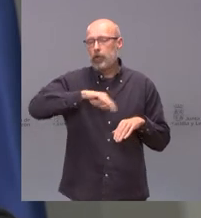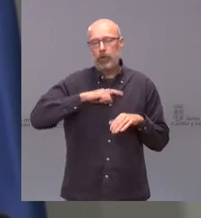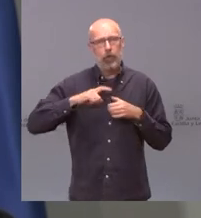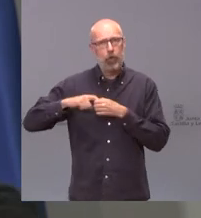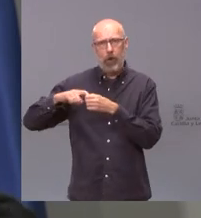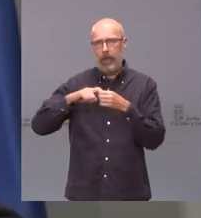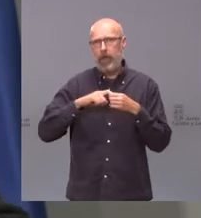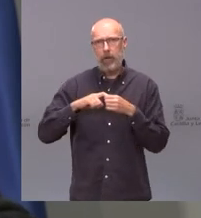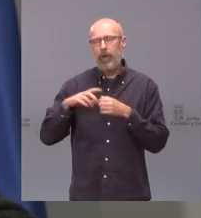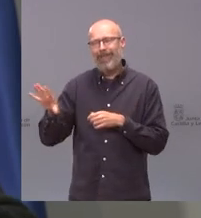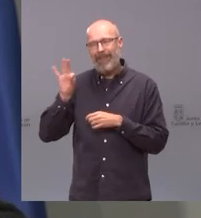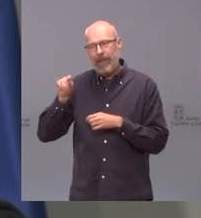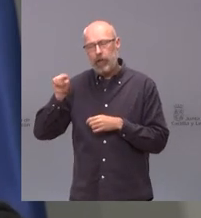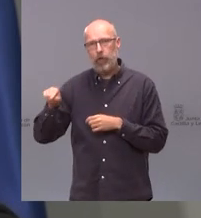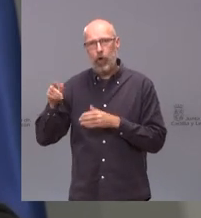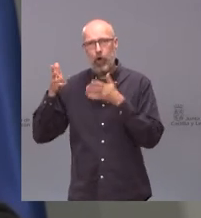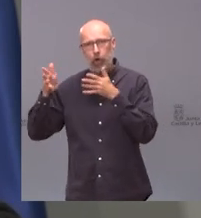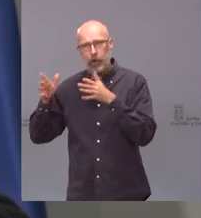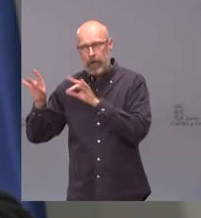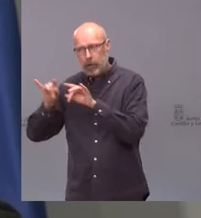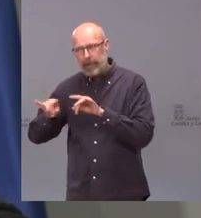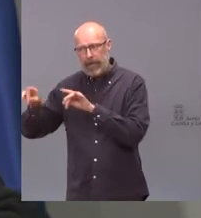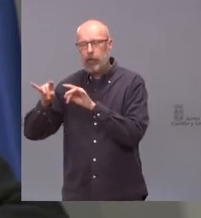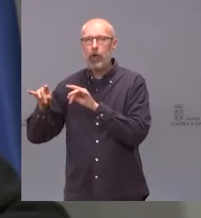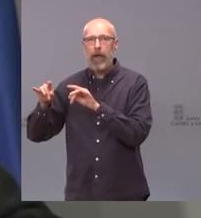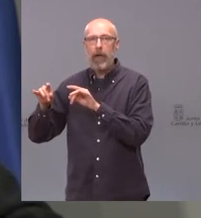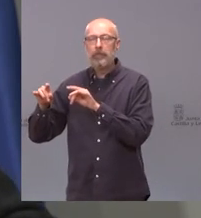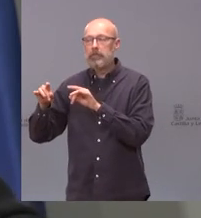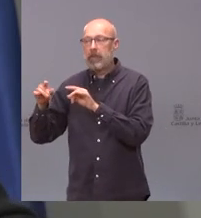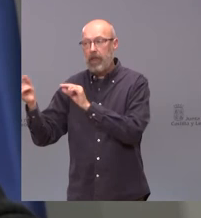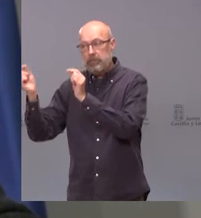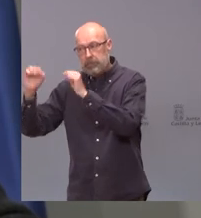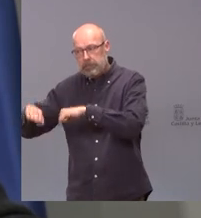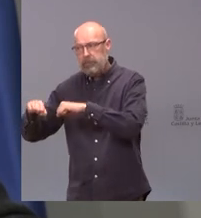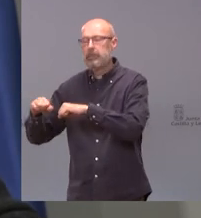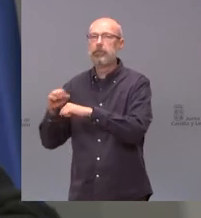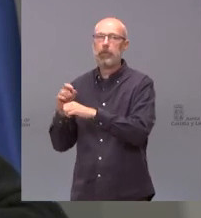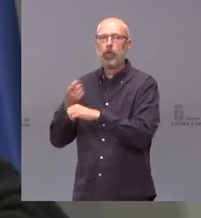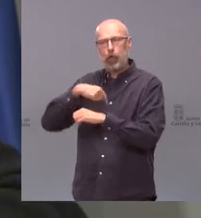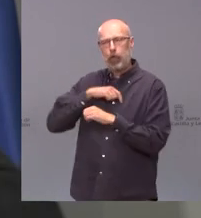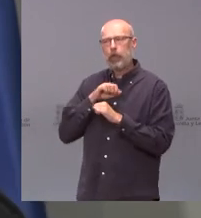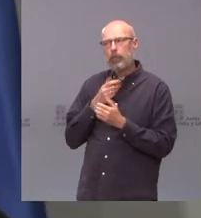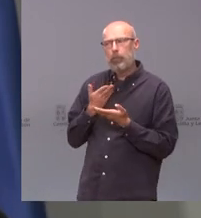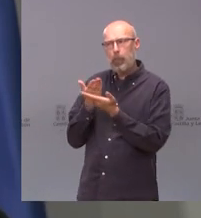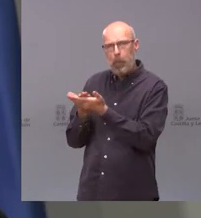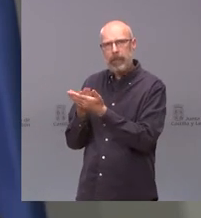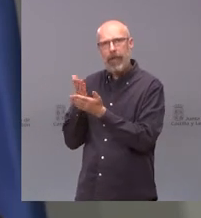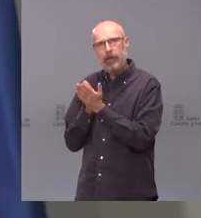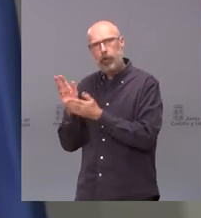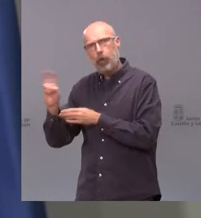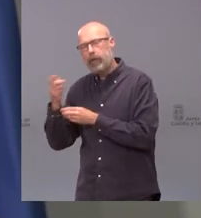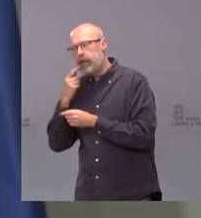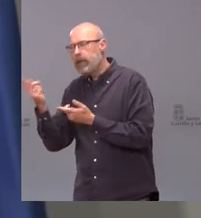con la decisión del consejo interterritorial nosotros defendimos otra posición pero seremos